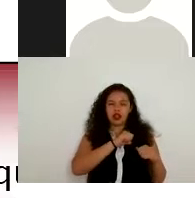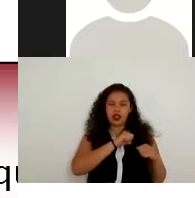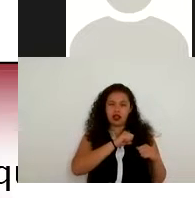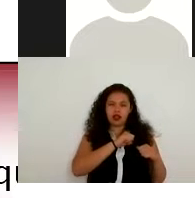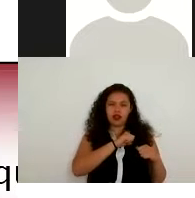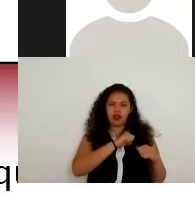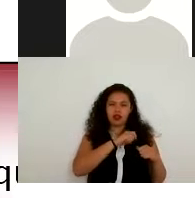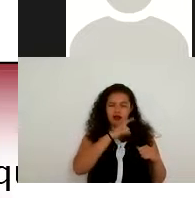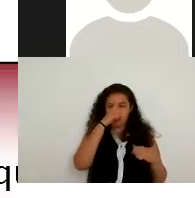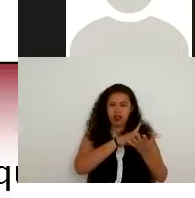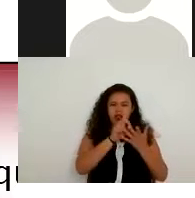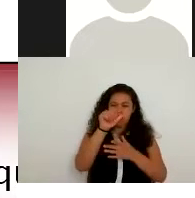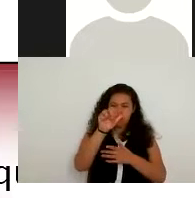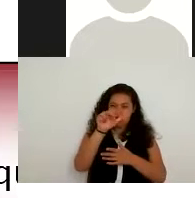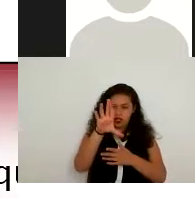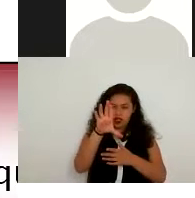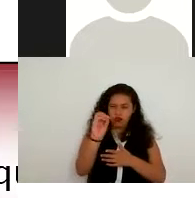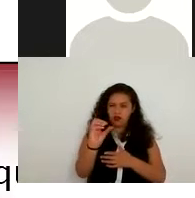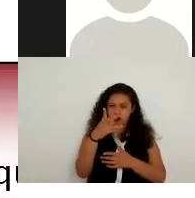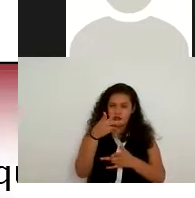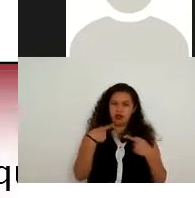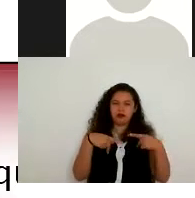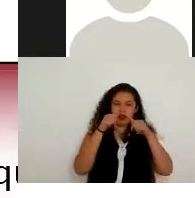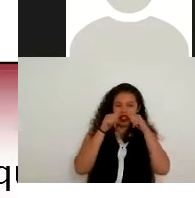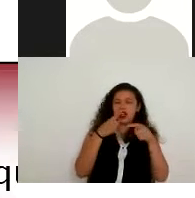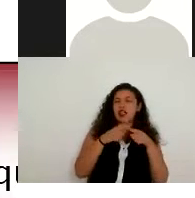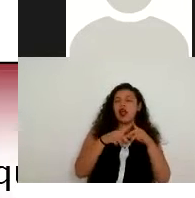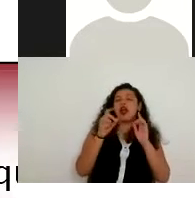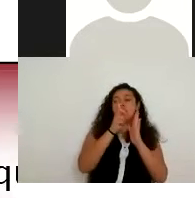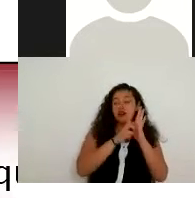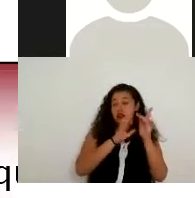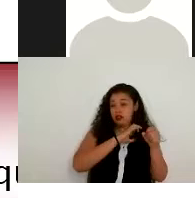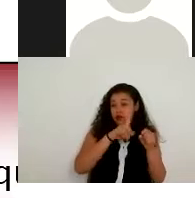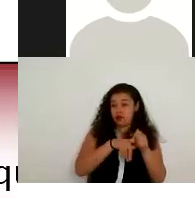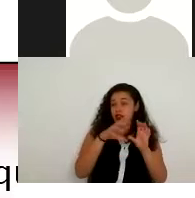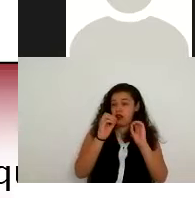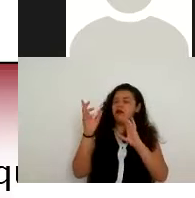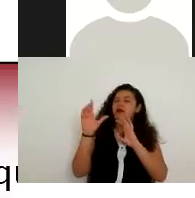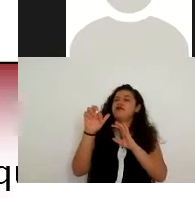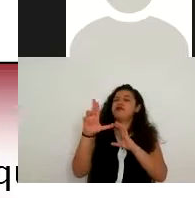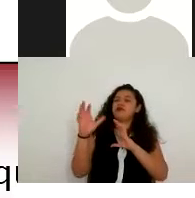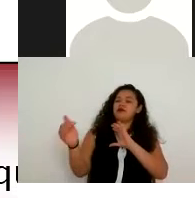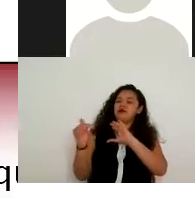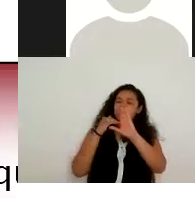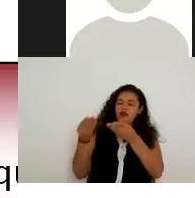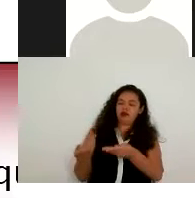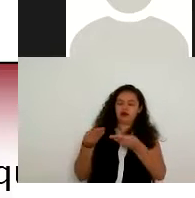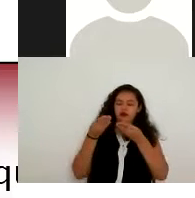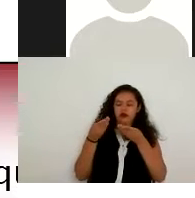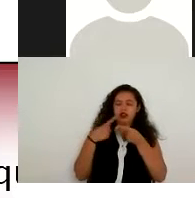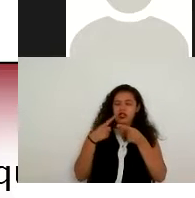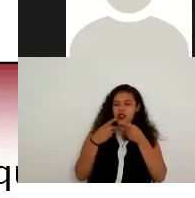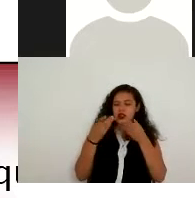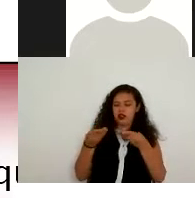existe un departamento en particular o cuando llega este tipo de solicitudes a quien se le turna dentro de la institución sería la